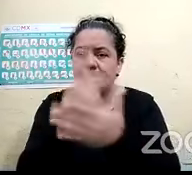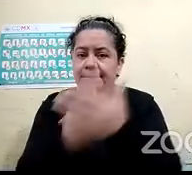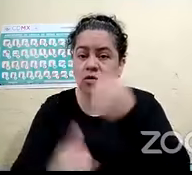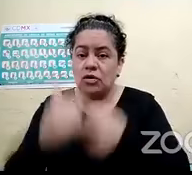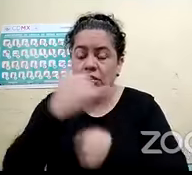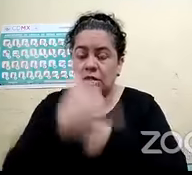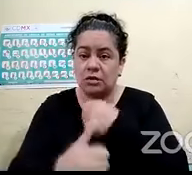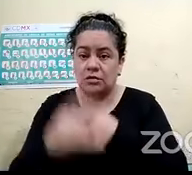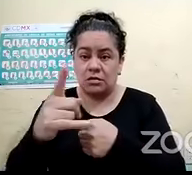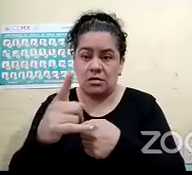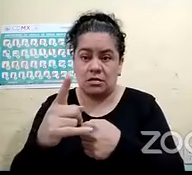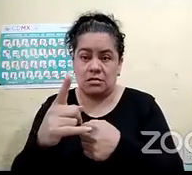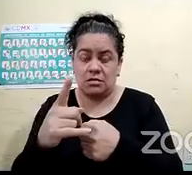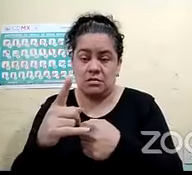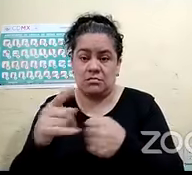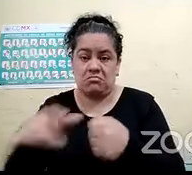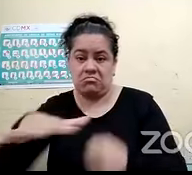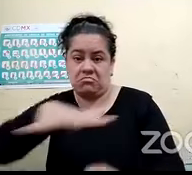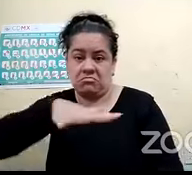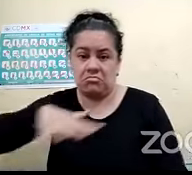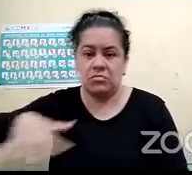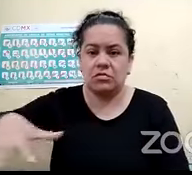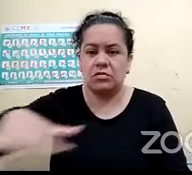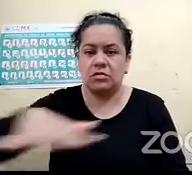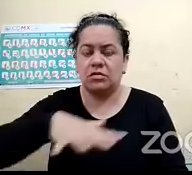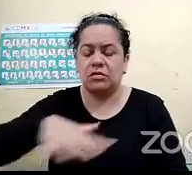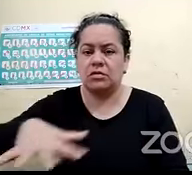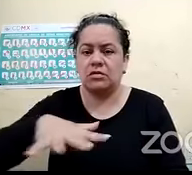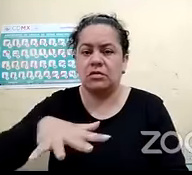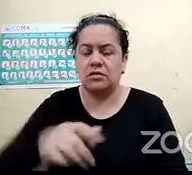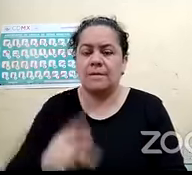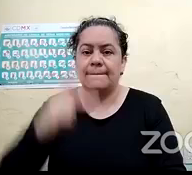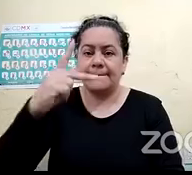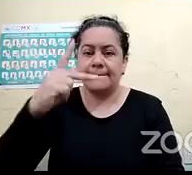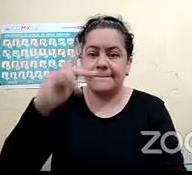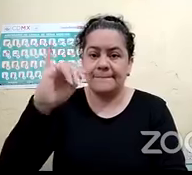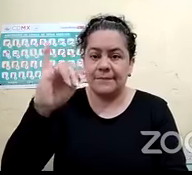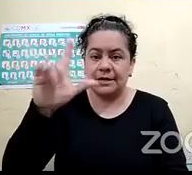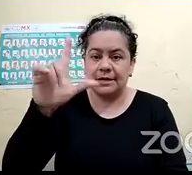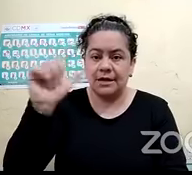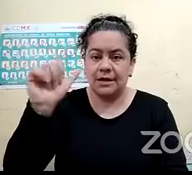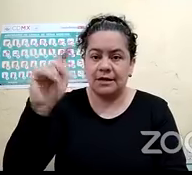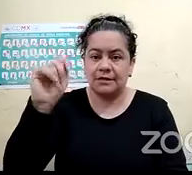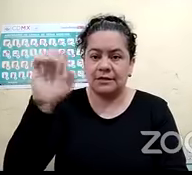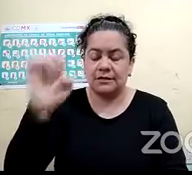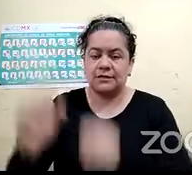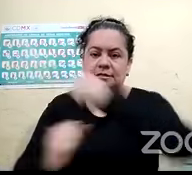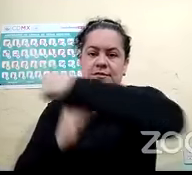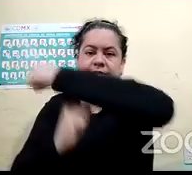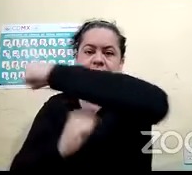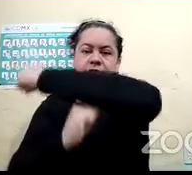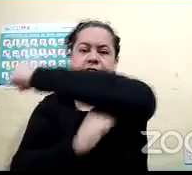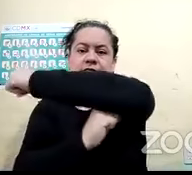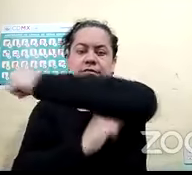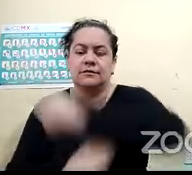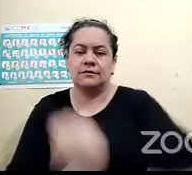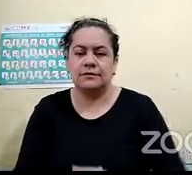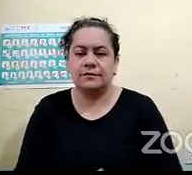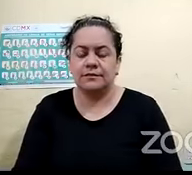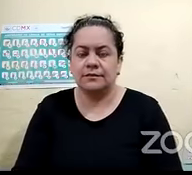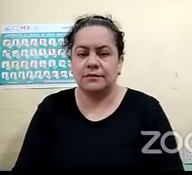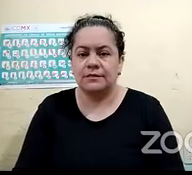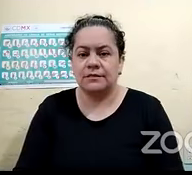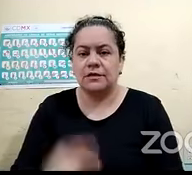es tu proyecto de pilares. Y, pues, me da mucho gusto estar ahí, colaborar y, pues,